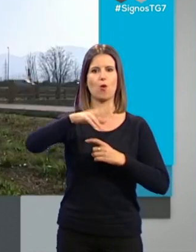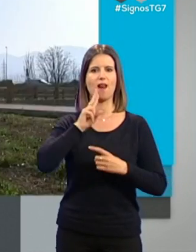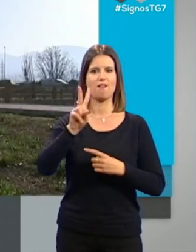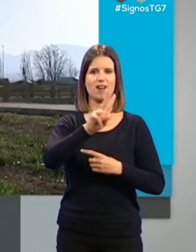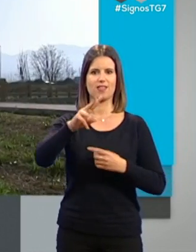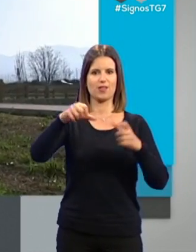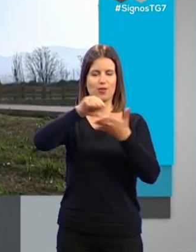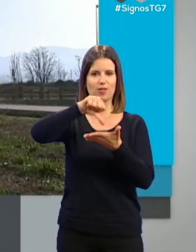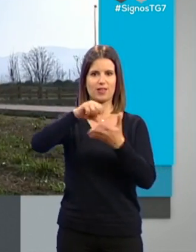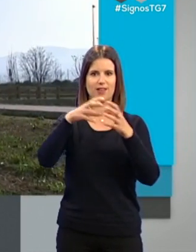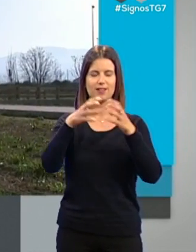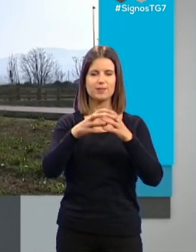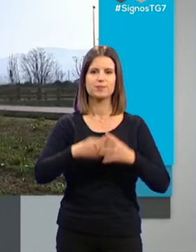ciudad.